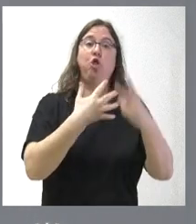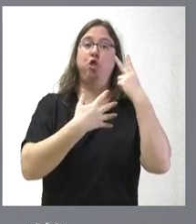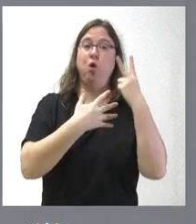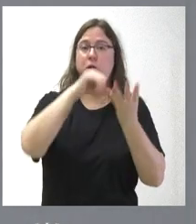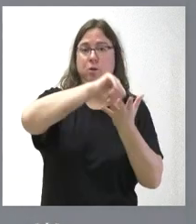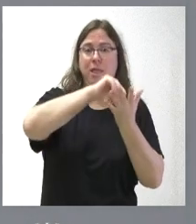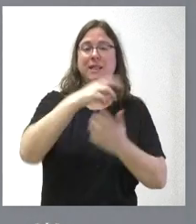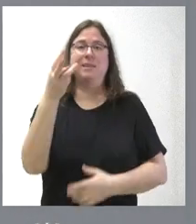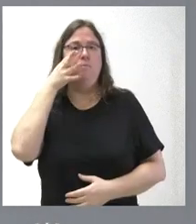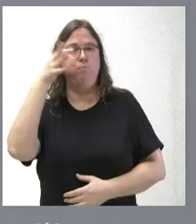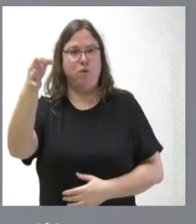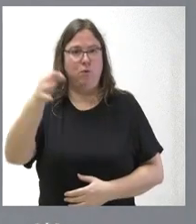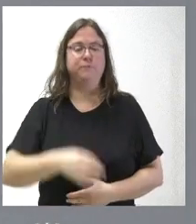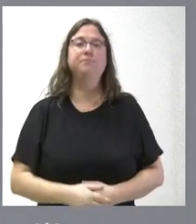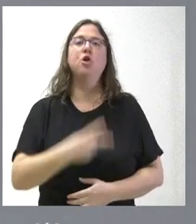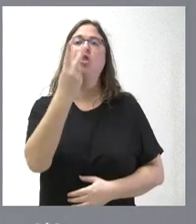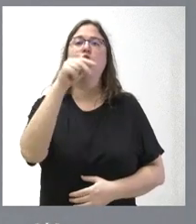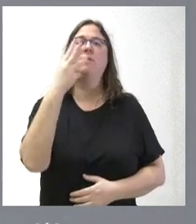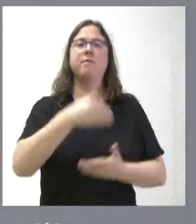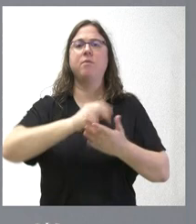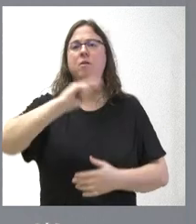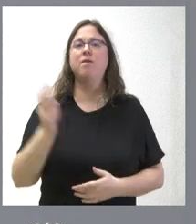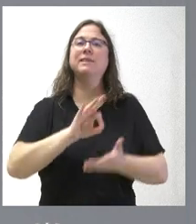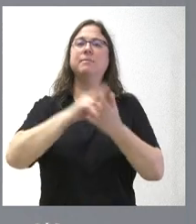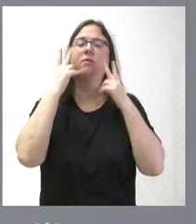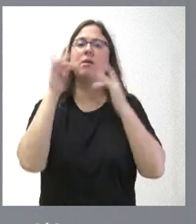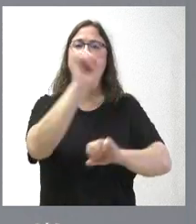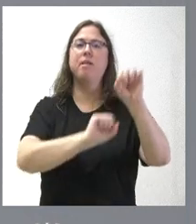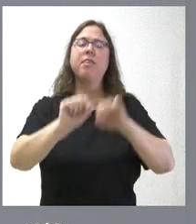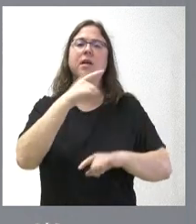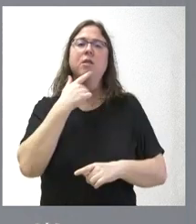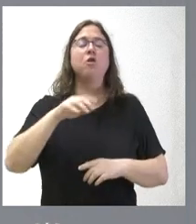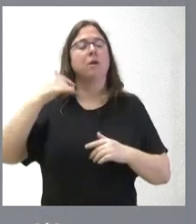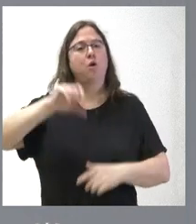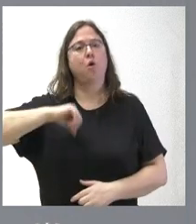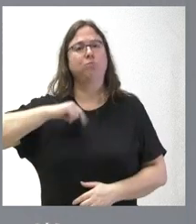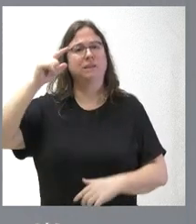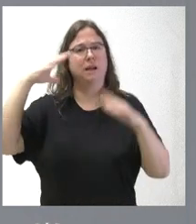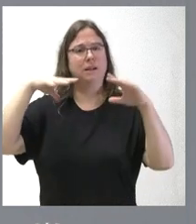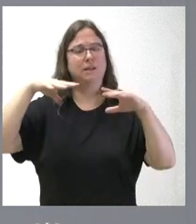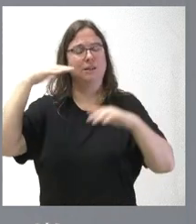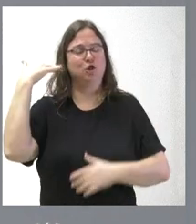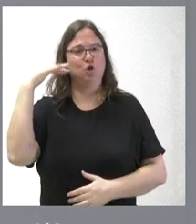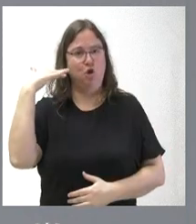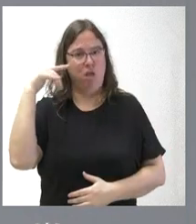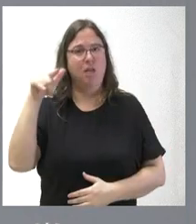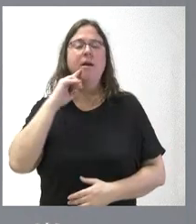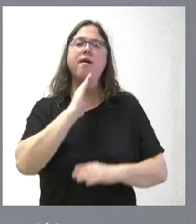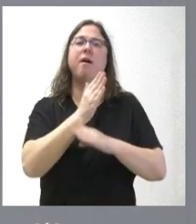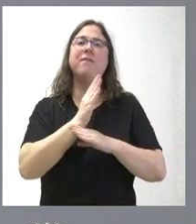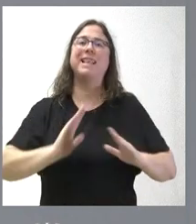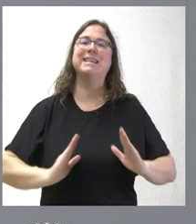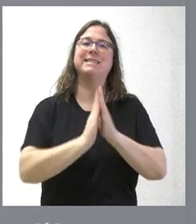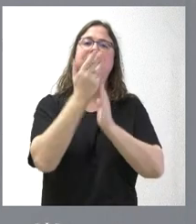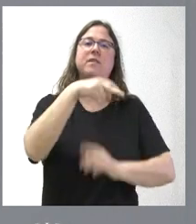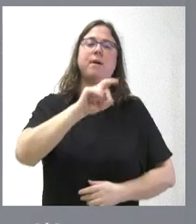rurales. 2,3 millones de euros para el servicio de limpieza del Complejo Asistencial de Soria. Esto afecta a los hospitales Santa Bárbara